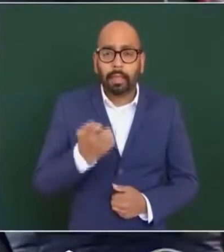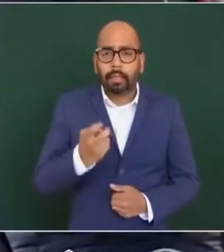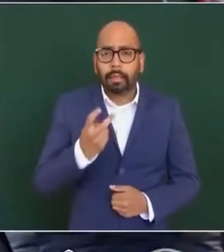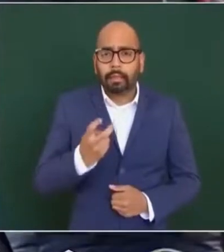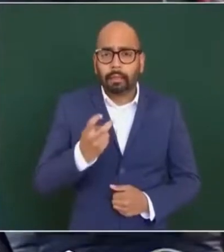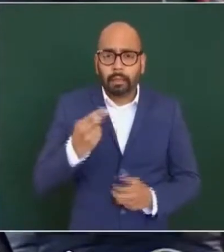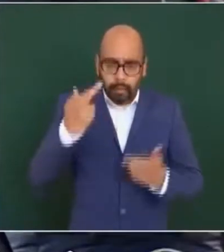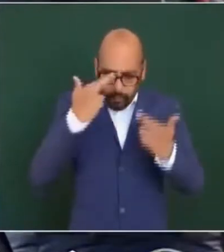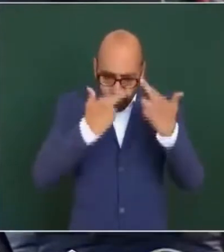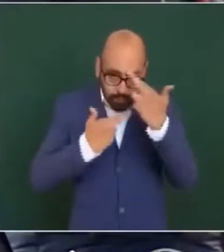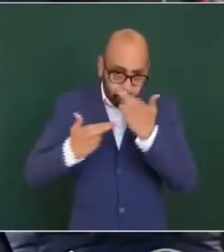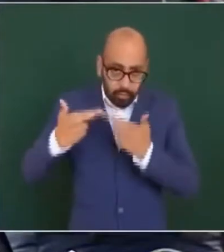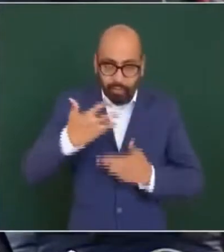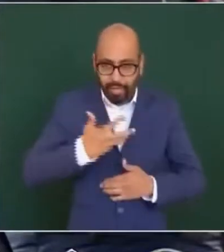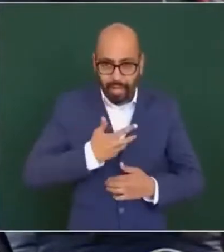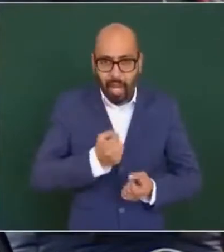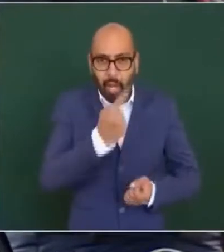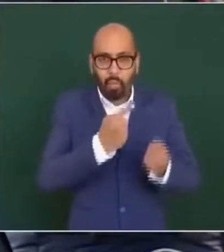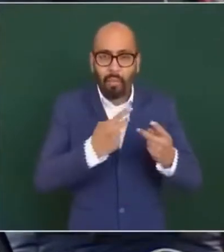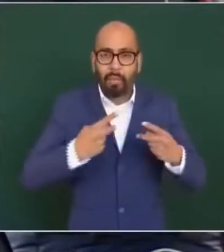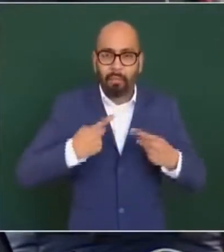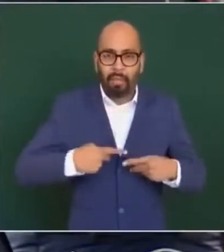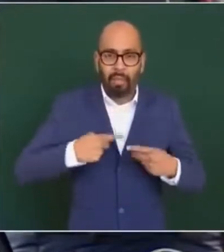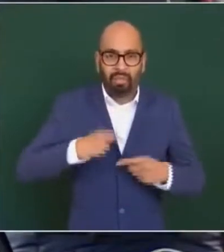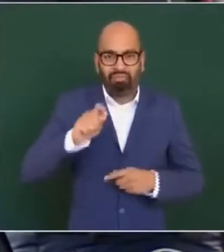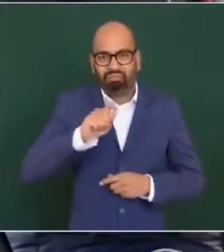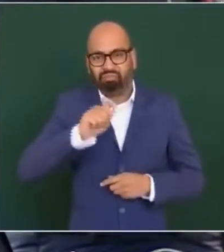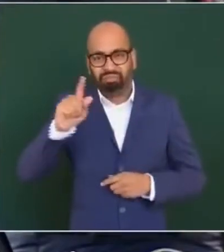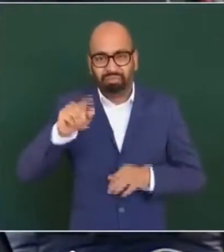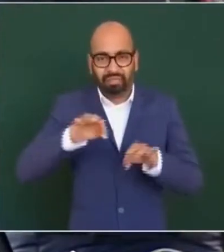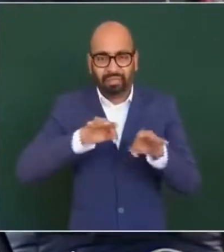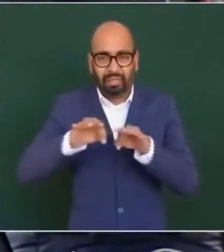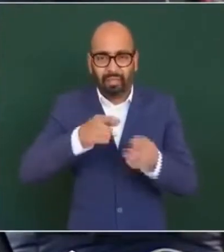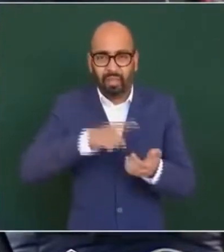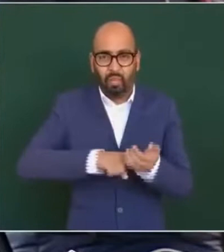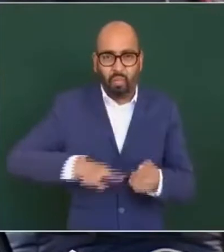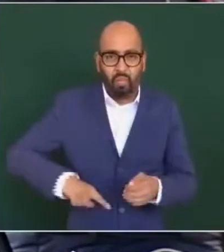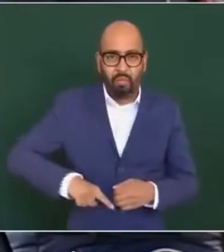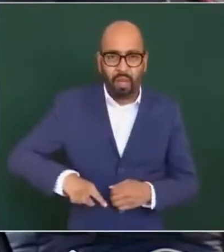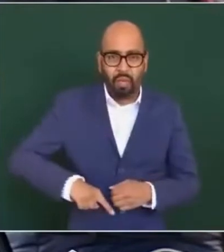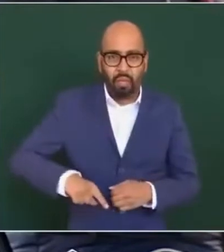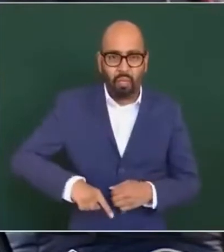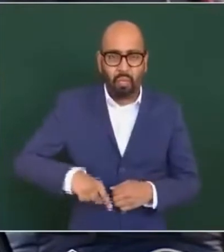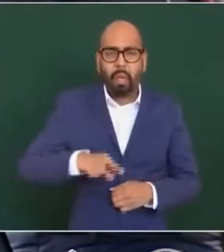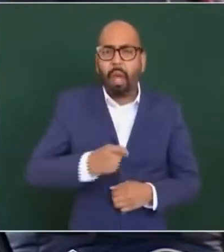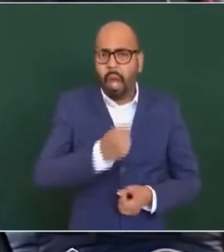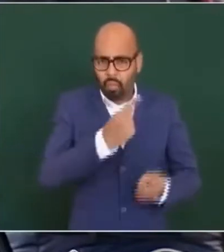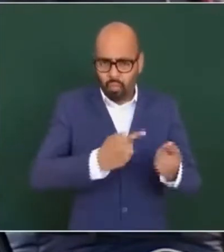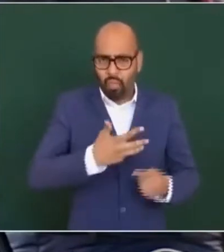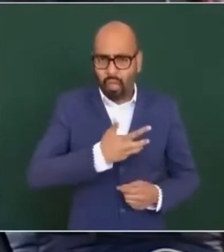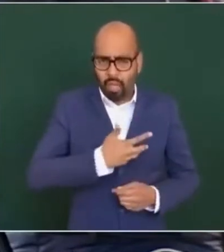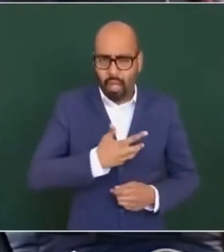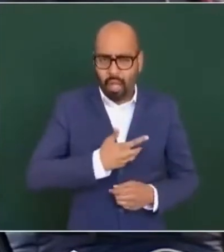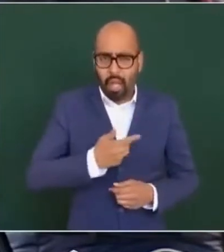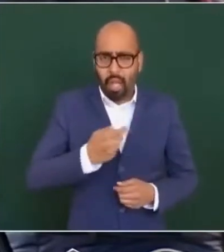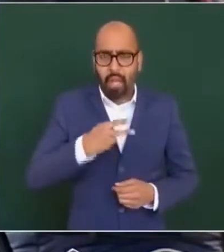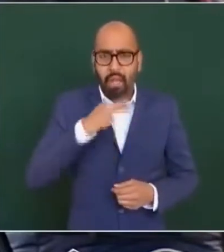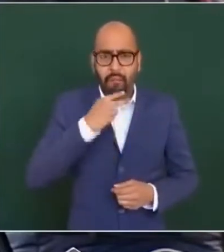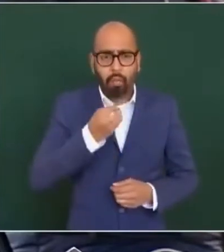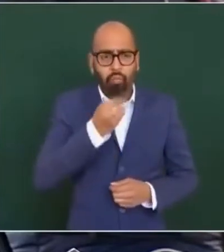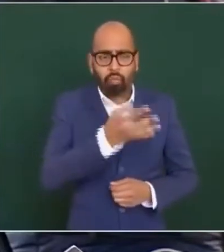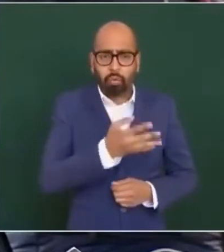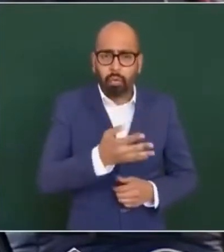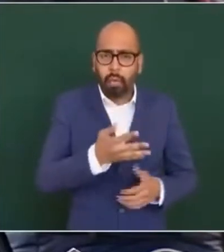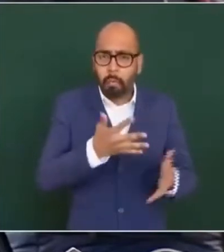altos funcionarios llegan, unos tienen aguinaldos casi de medio